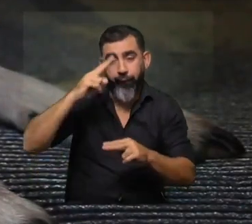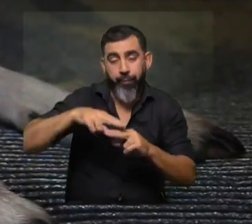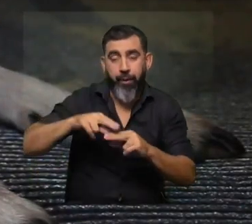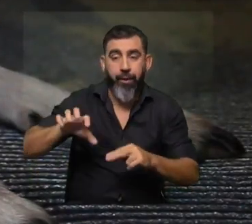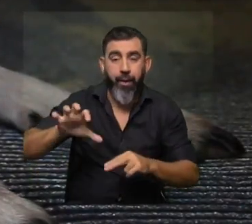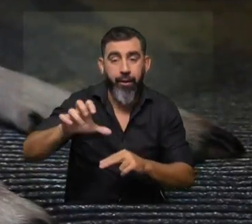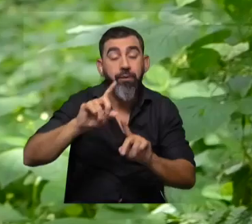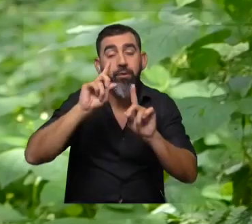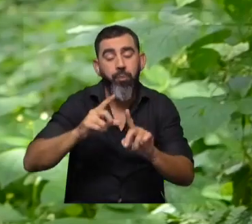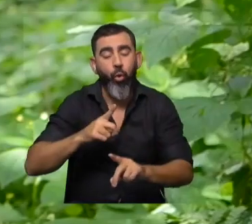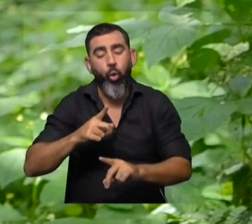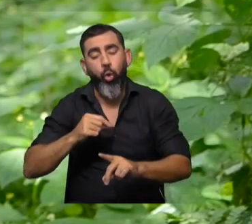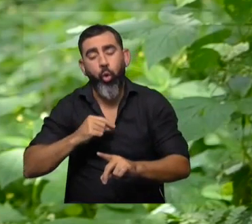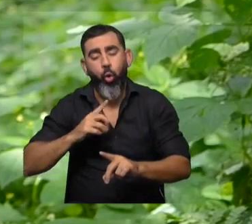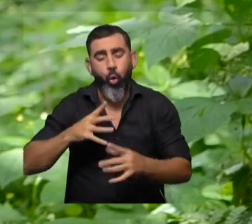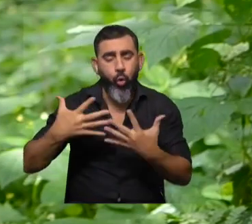también conviven con dolor.